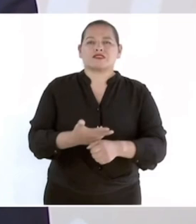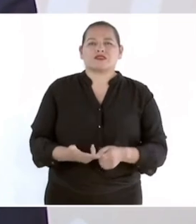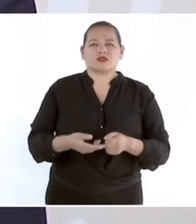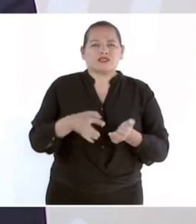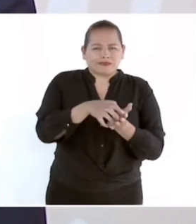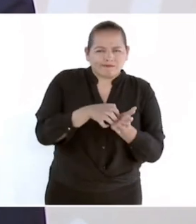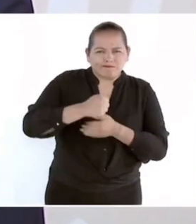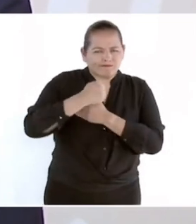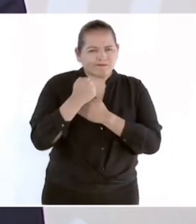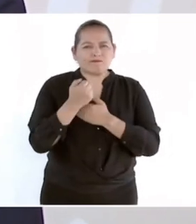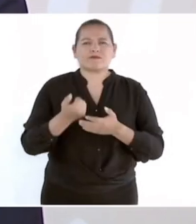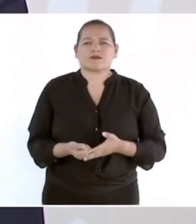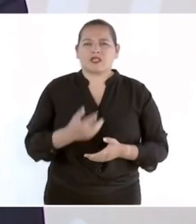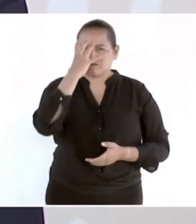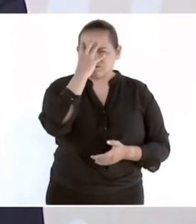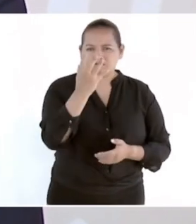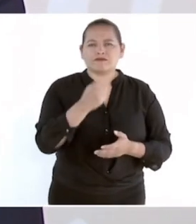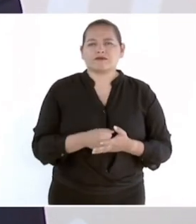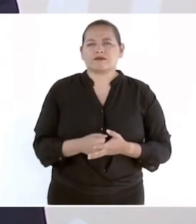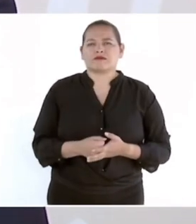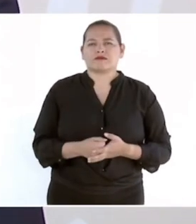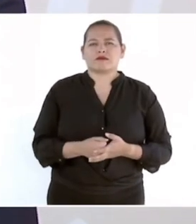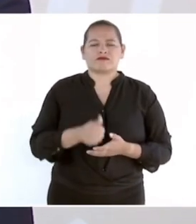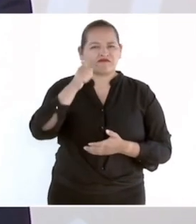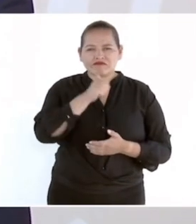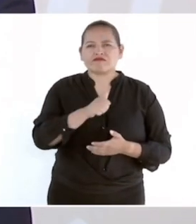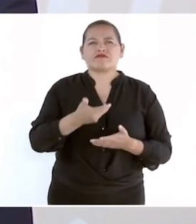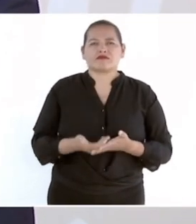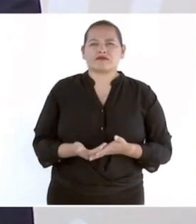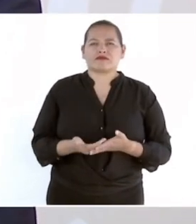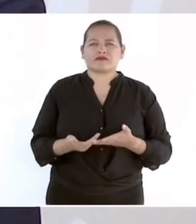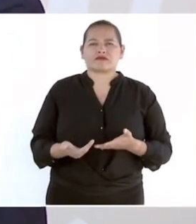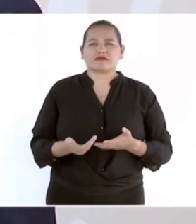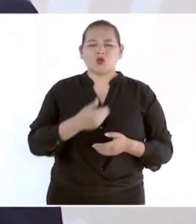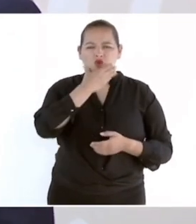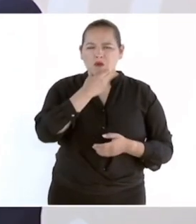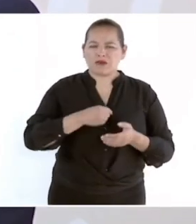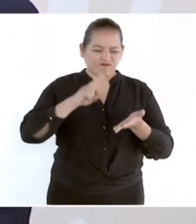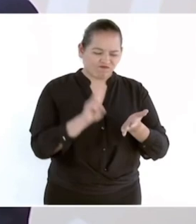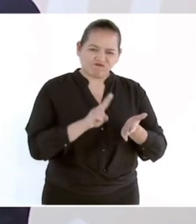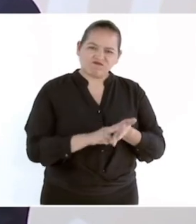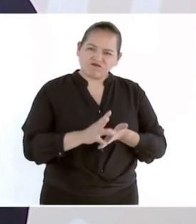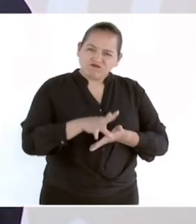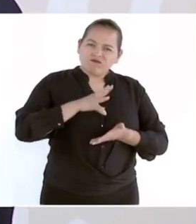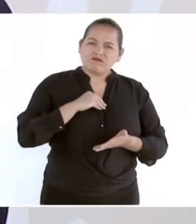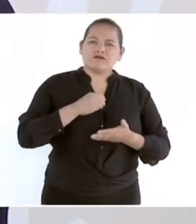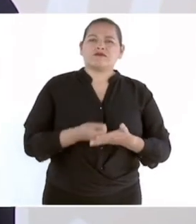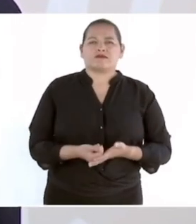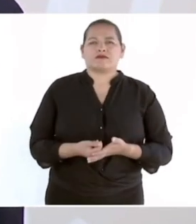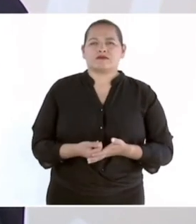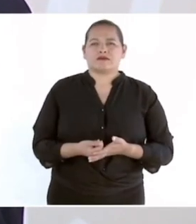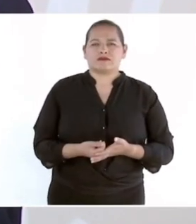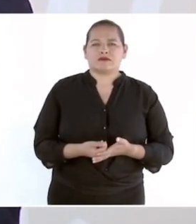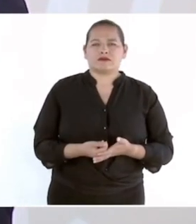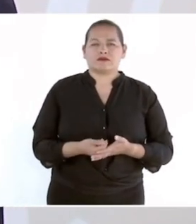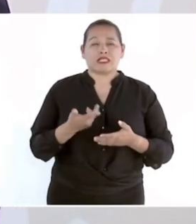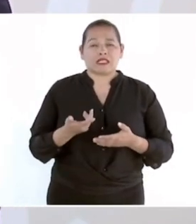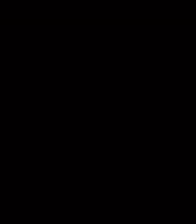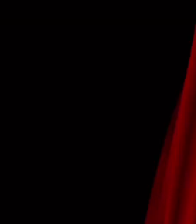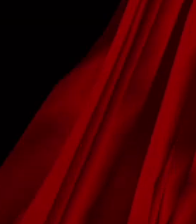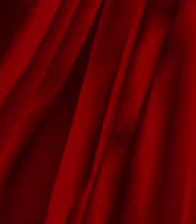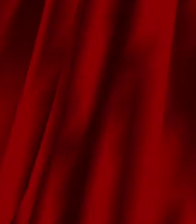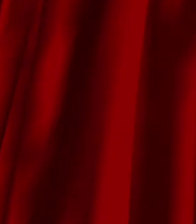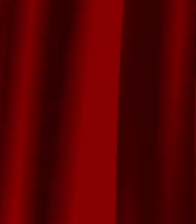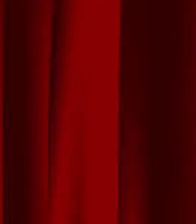austero sobrio demostró con hechos ser un hombre de principios y sobre todo un